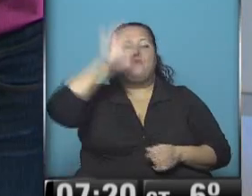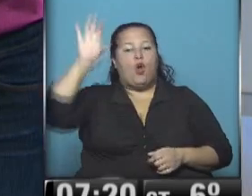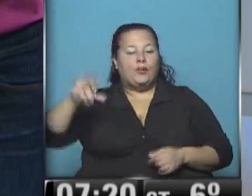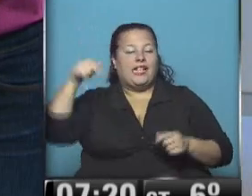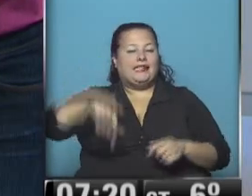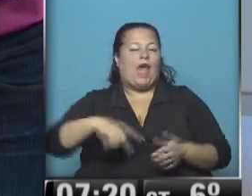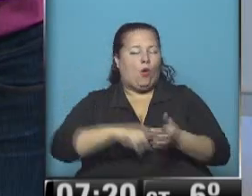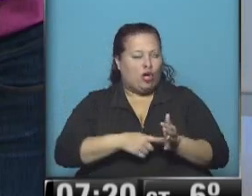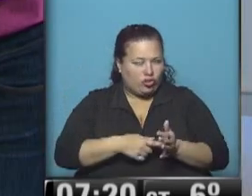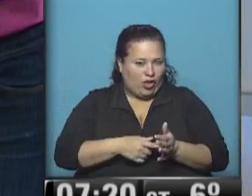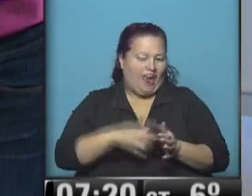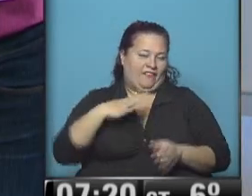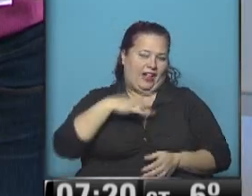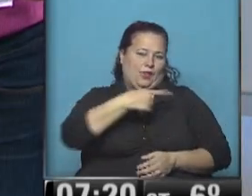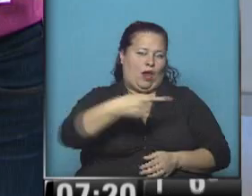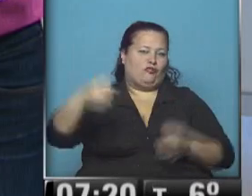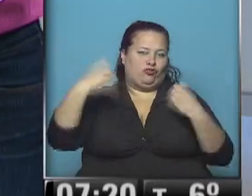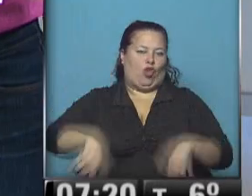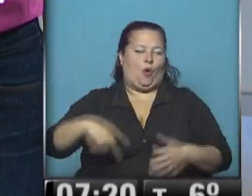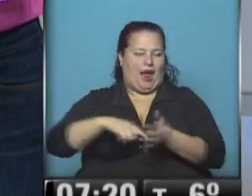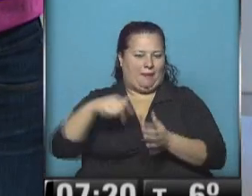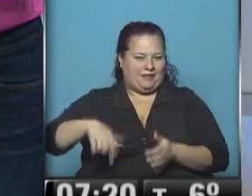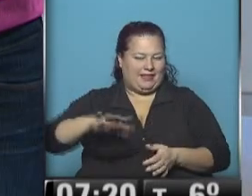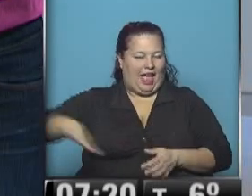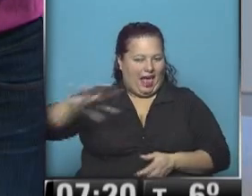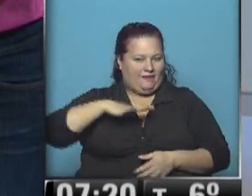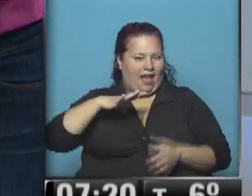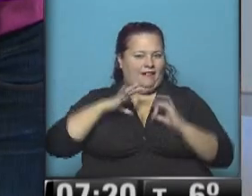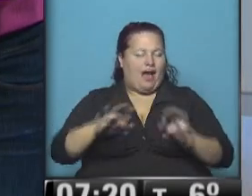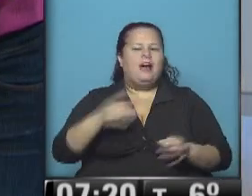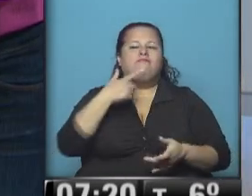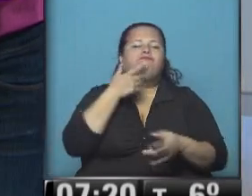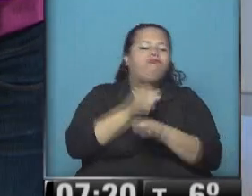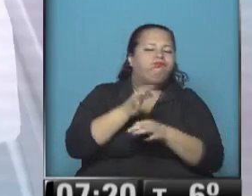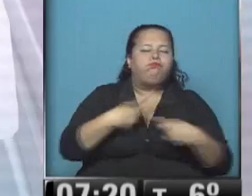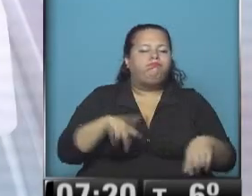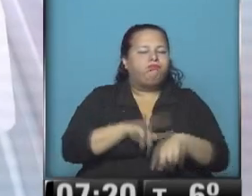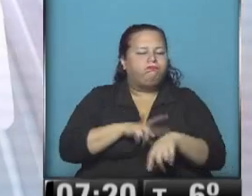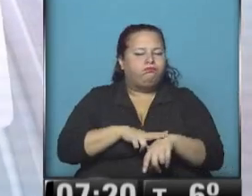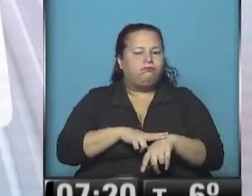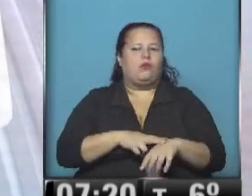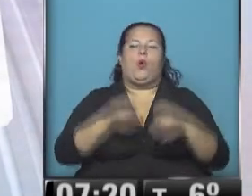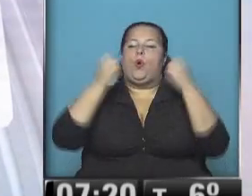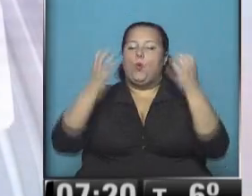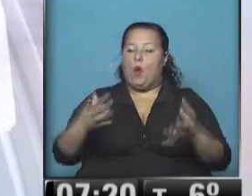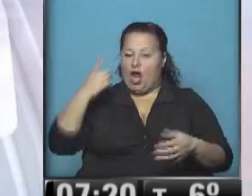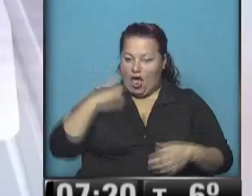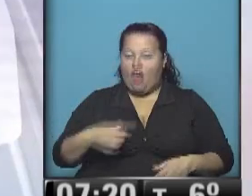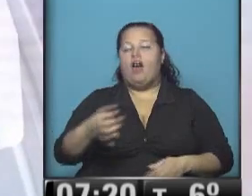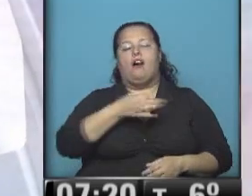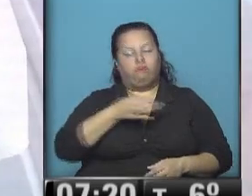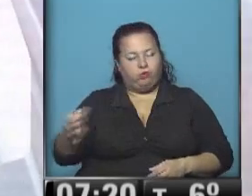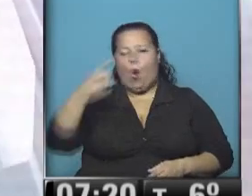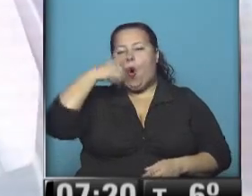se encuentran en Buenos Aires. Hoy ya les queda una semana al resto, a los de la zona metropolitana. ¿Qué les recomendás? Muy buenos días. Efectivamente,